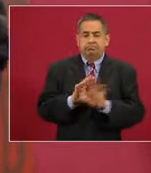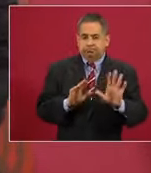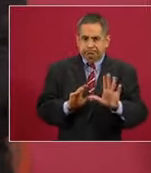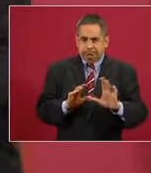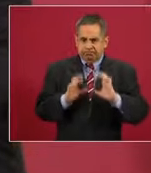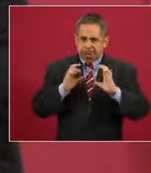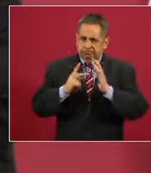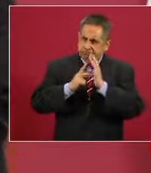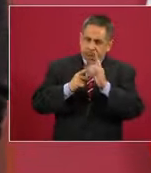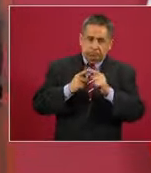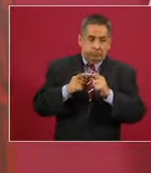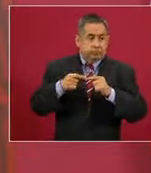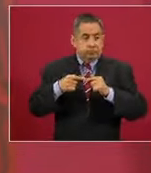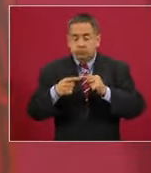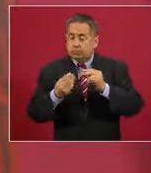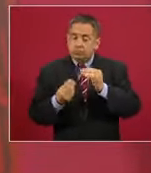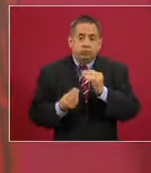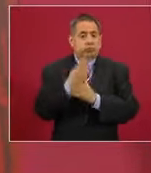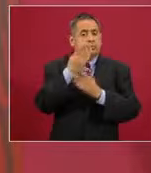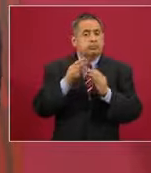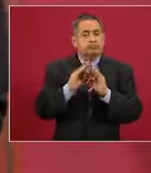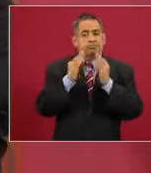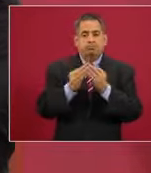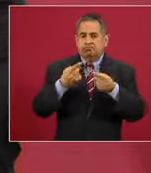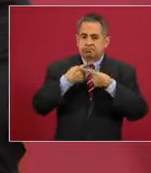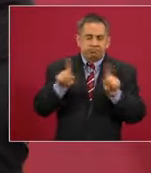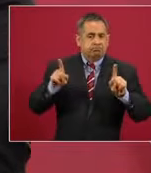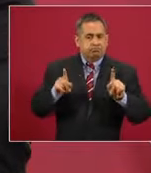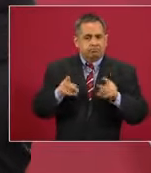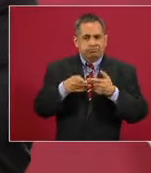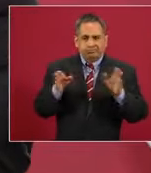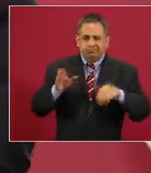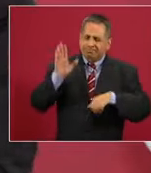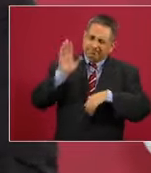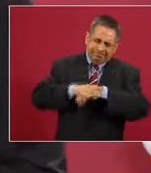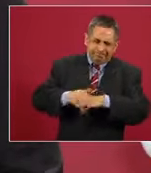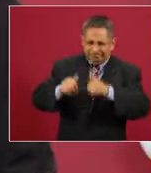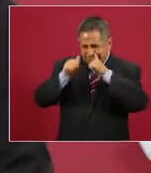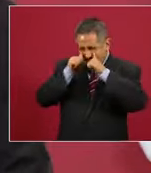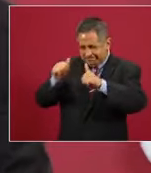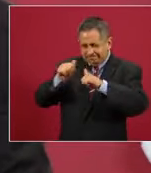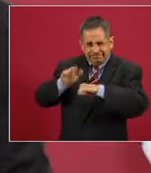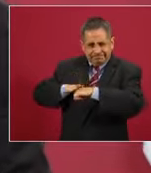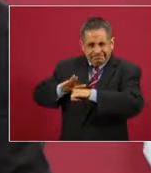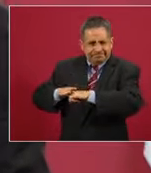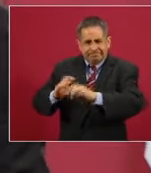una nueva etapa de mucho más atención.